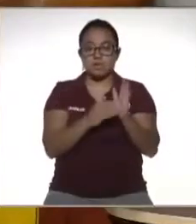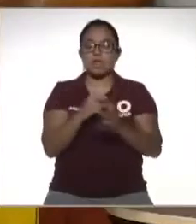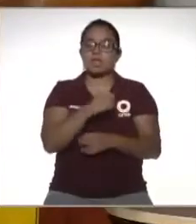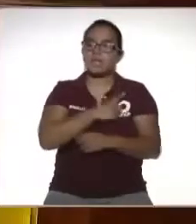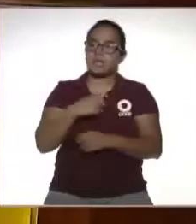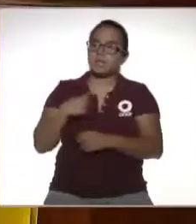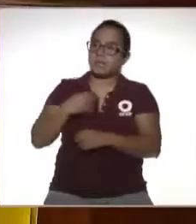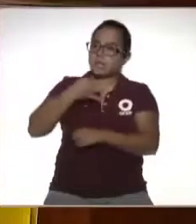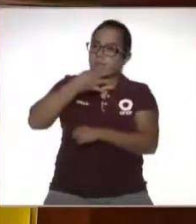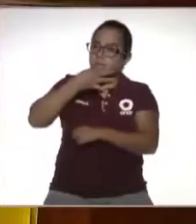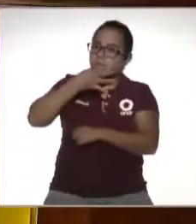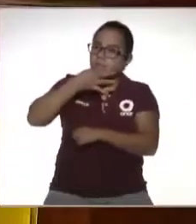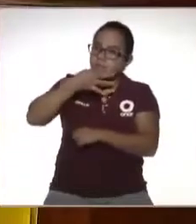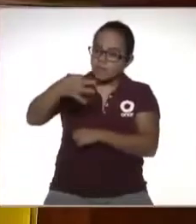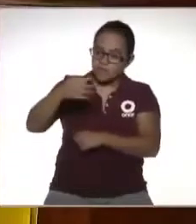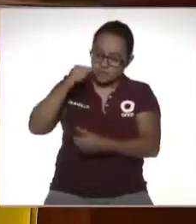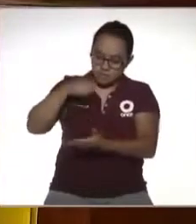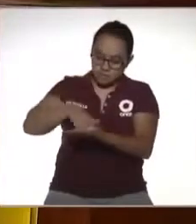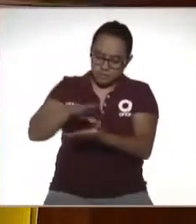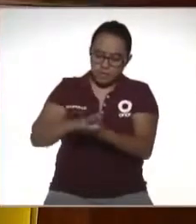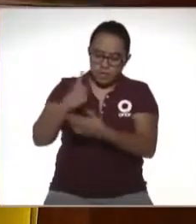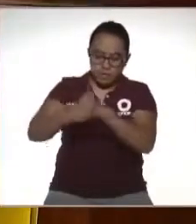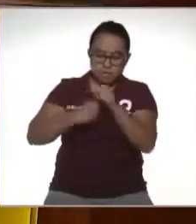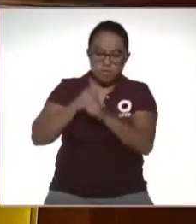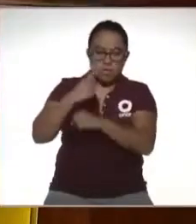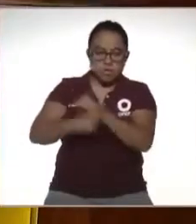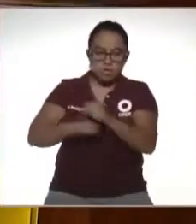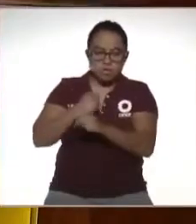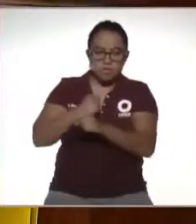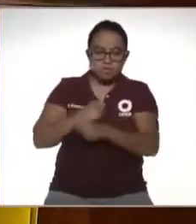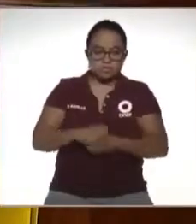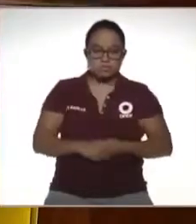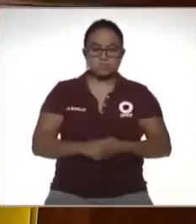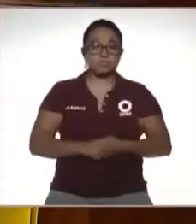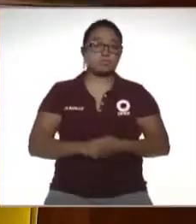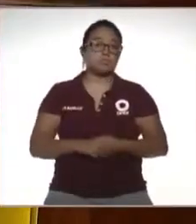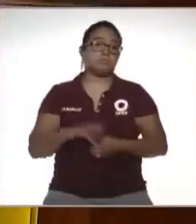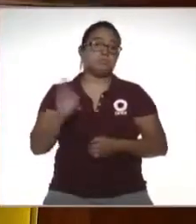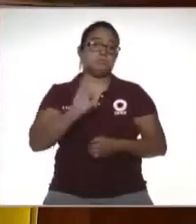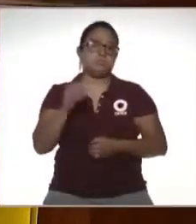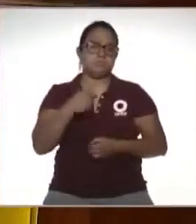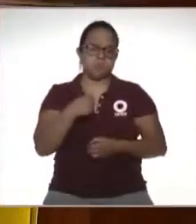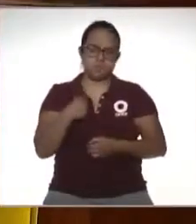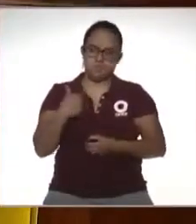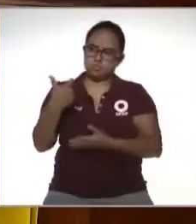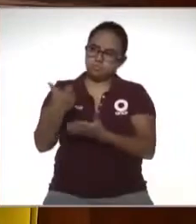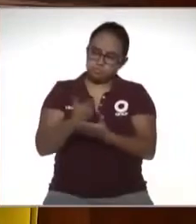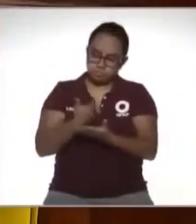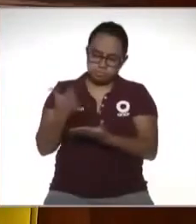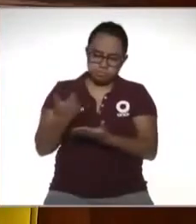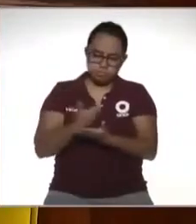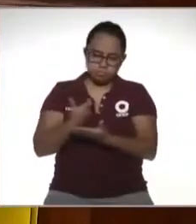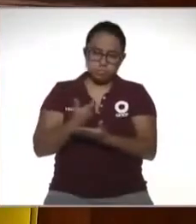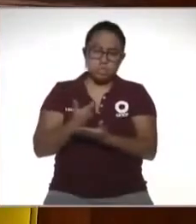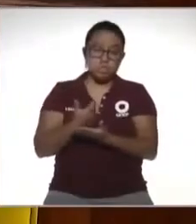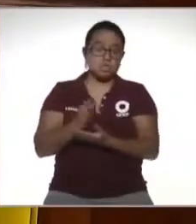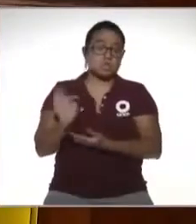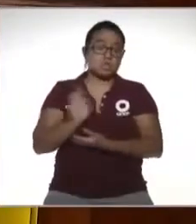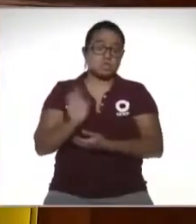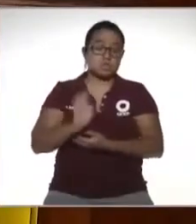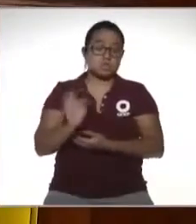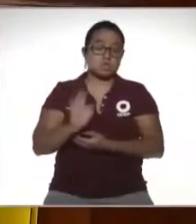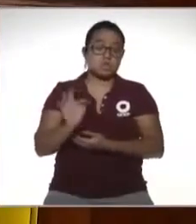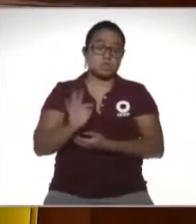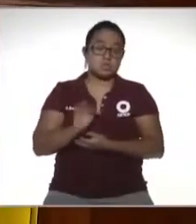informarlos en la declaración anual entonces pudiera ser que yo tengo mis ingresos y recibo